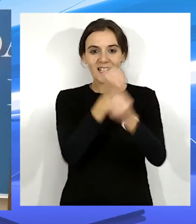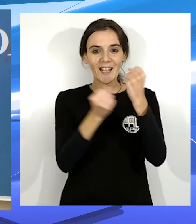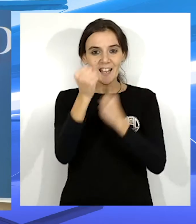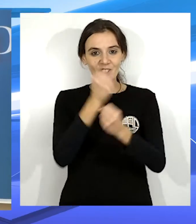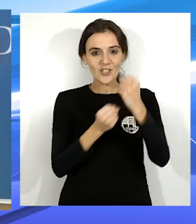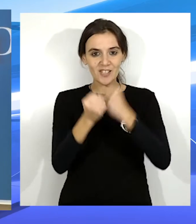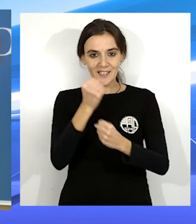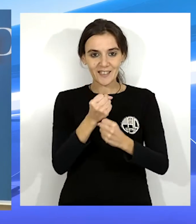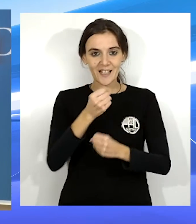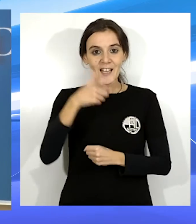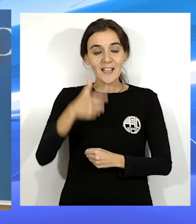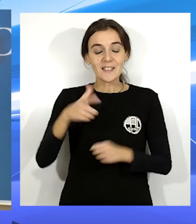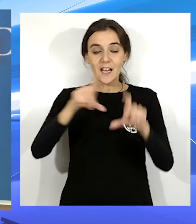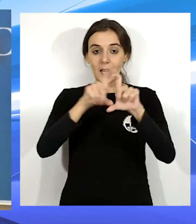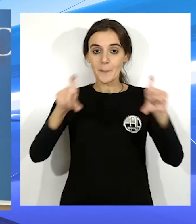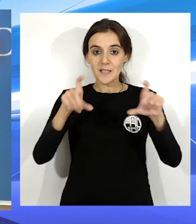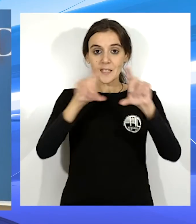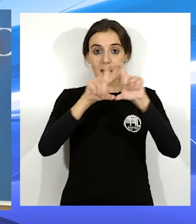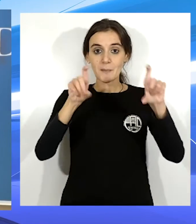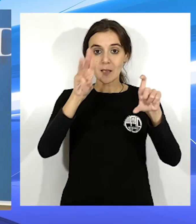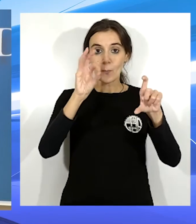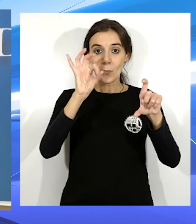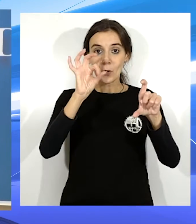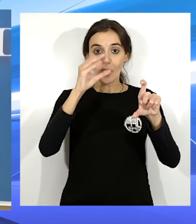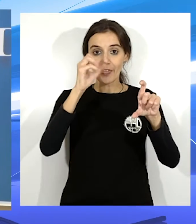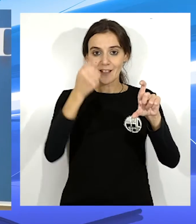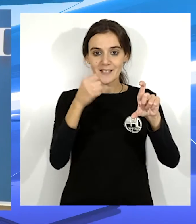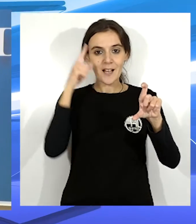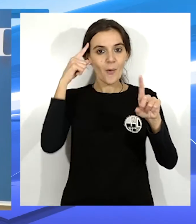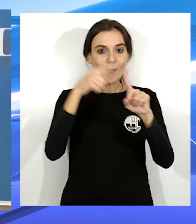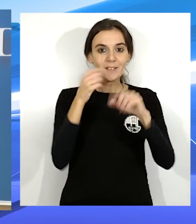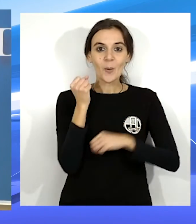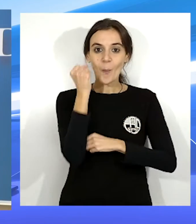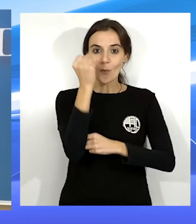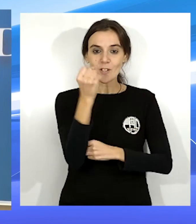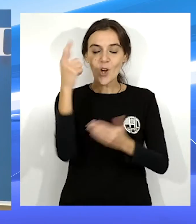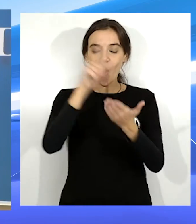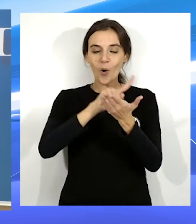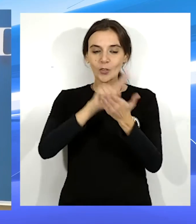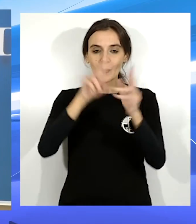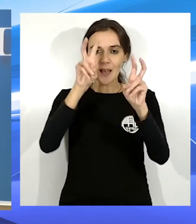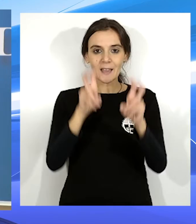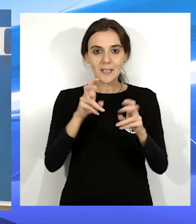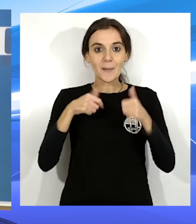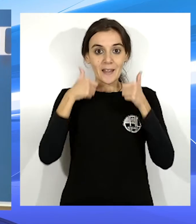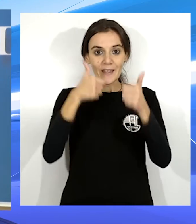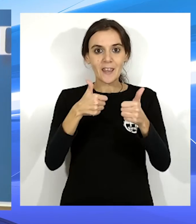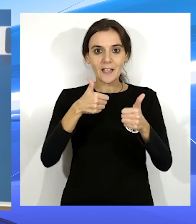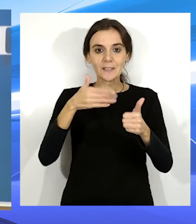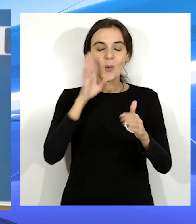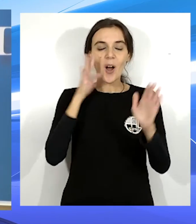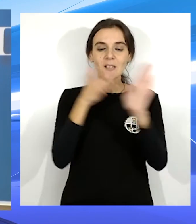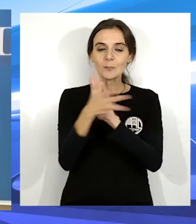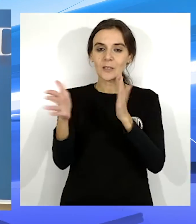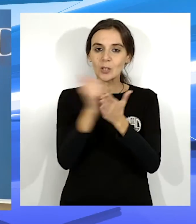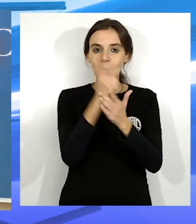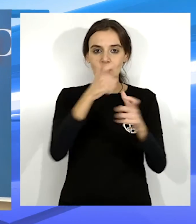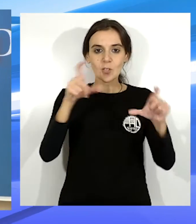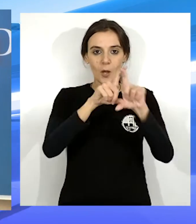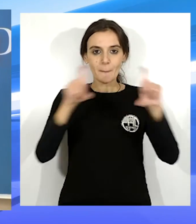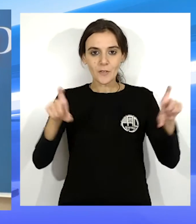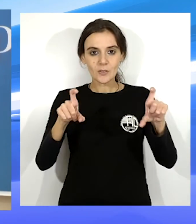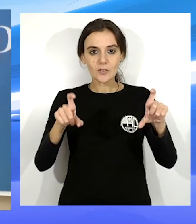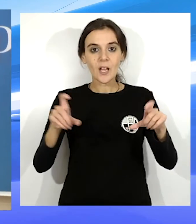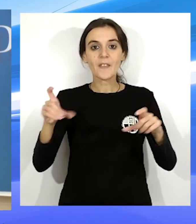de Economía y a la sociedad procesa, sobre todo por apoyar una vez más a las iniciativas que solicitamos los